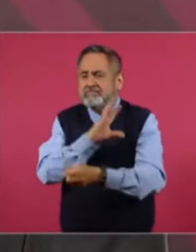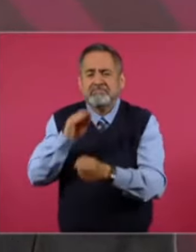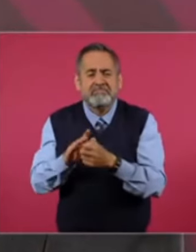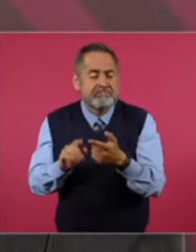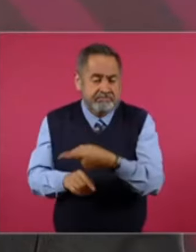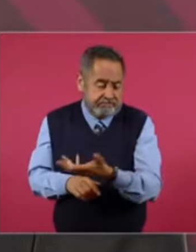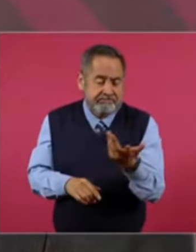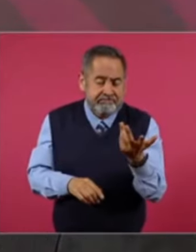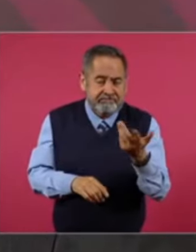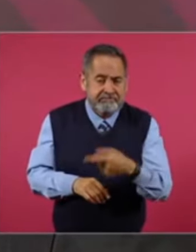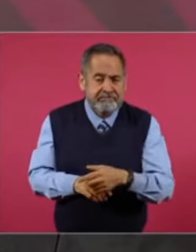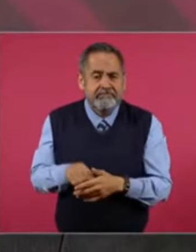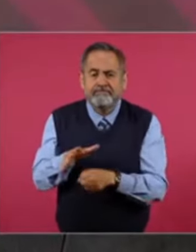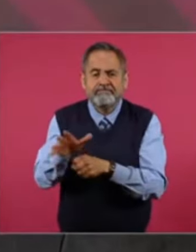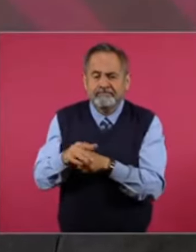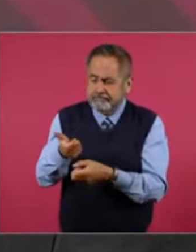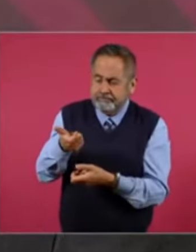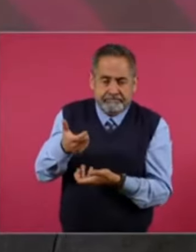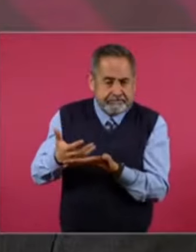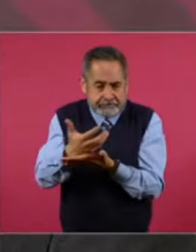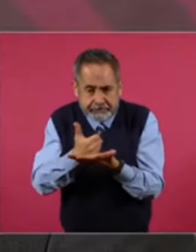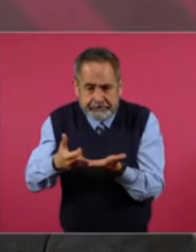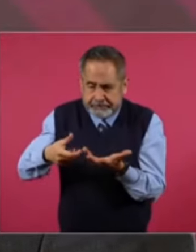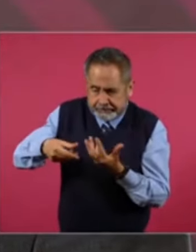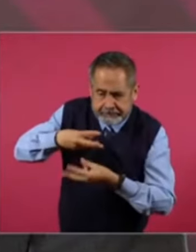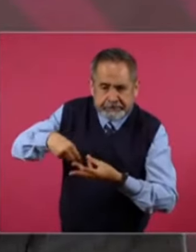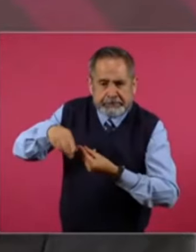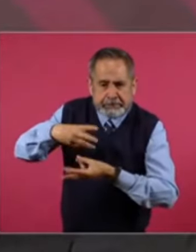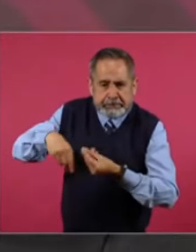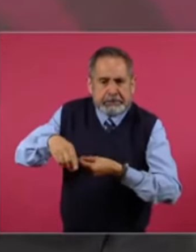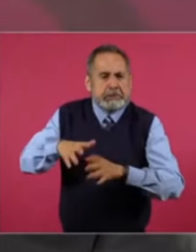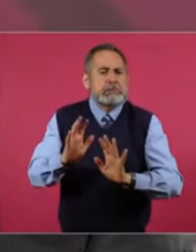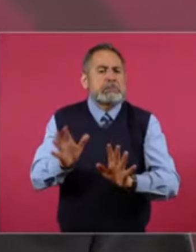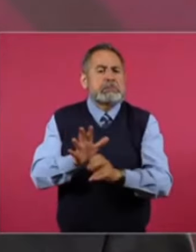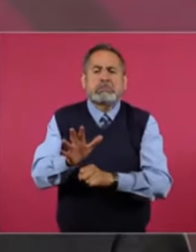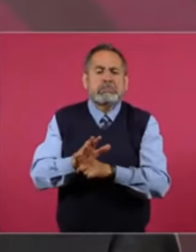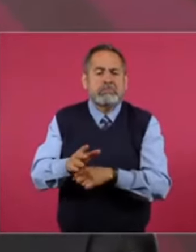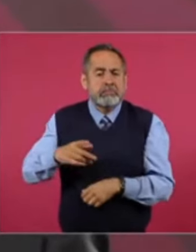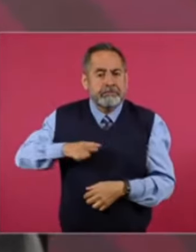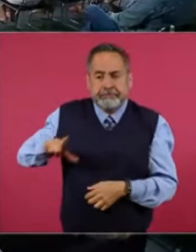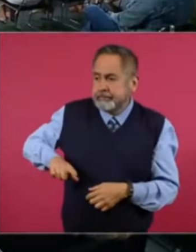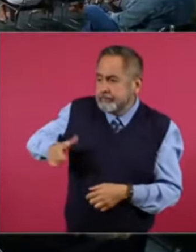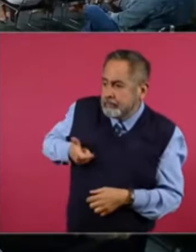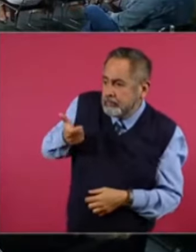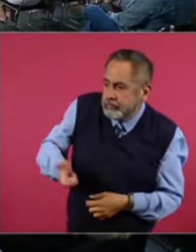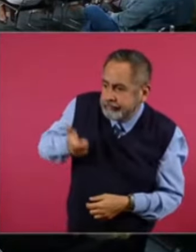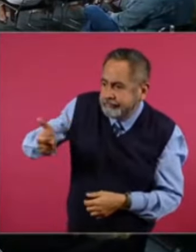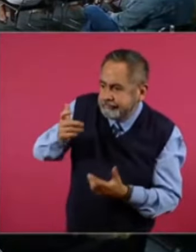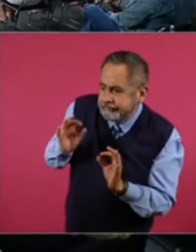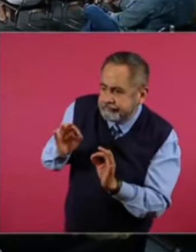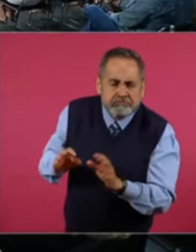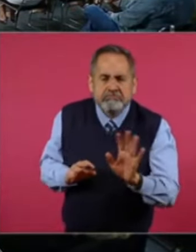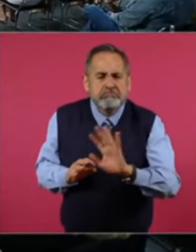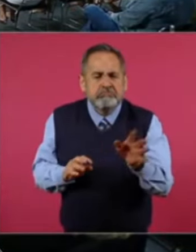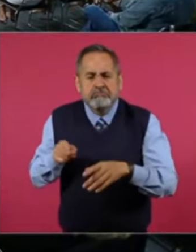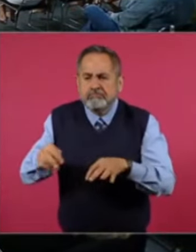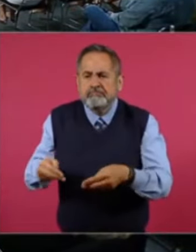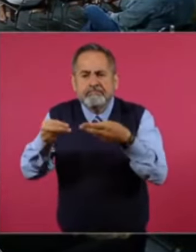Ya es. Autosuficiente. Es decir. Ya. Lo que obtiene. De ingresos.